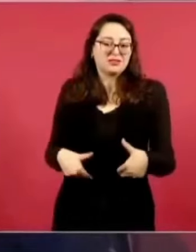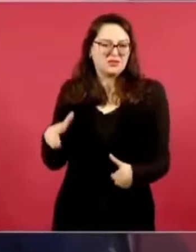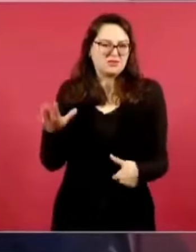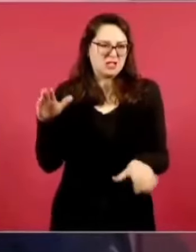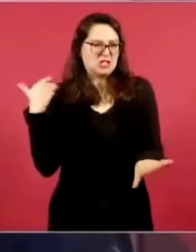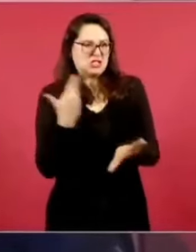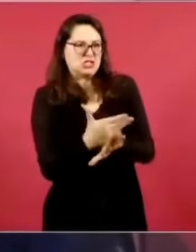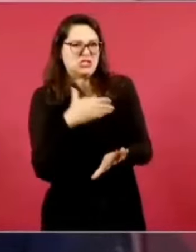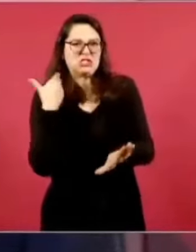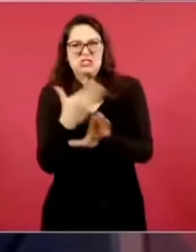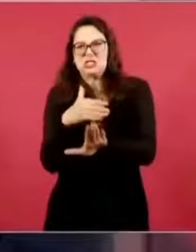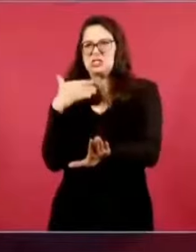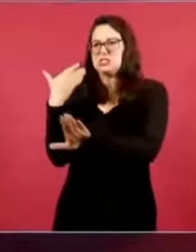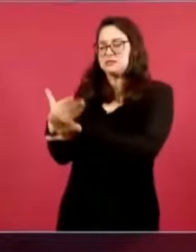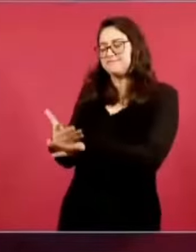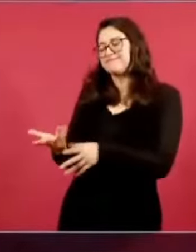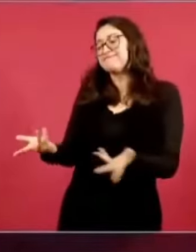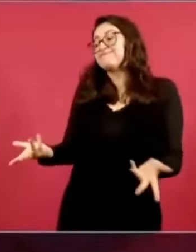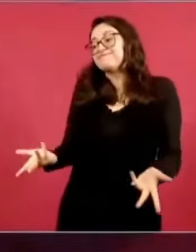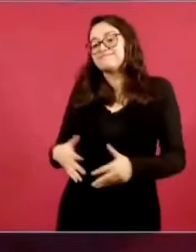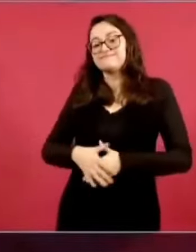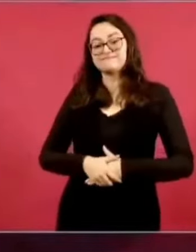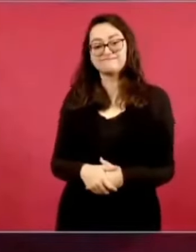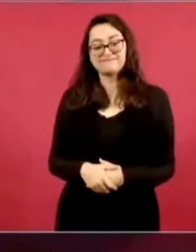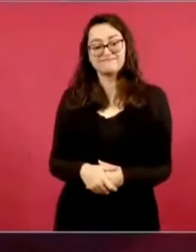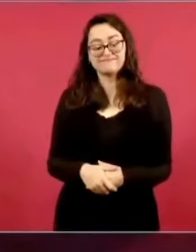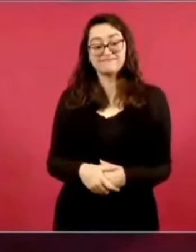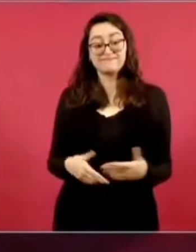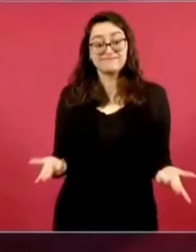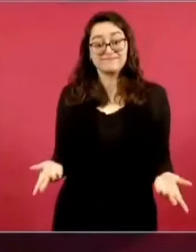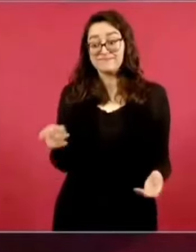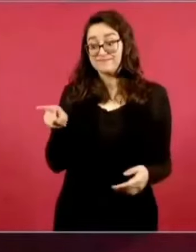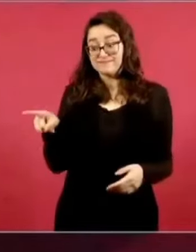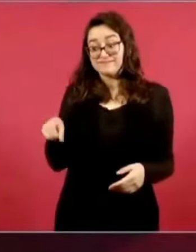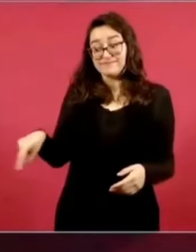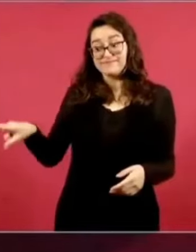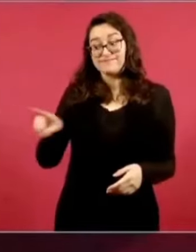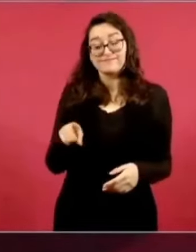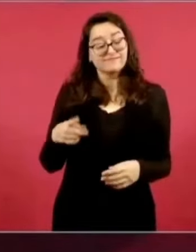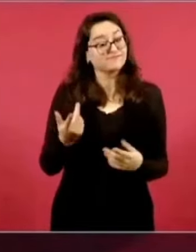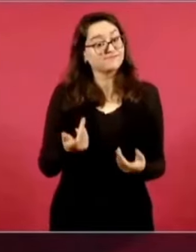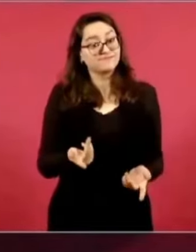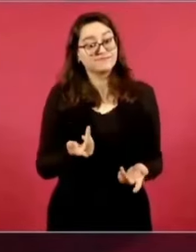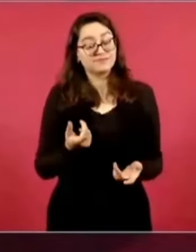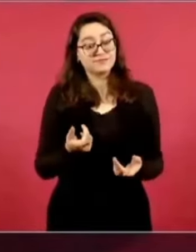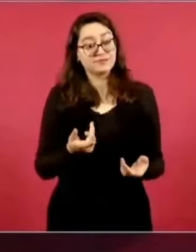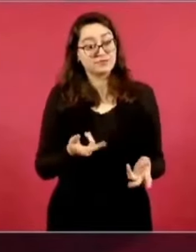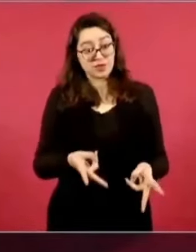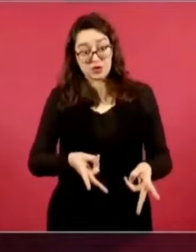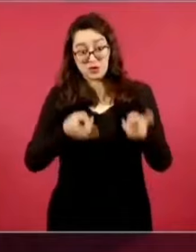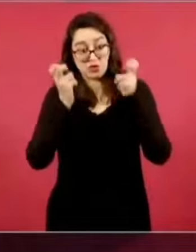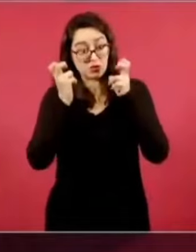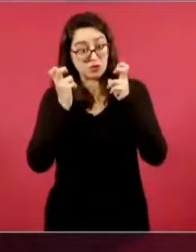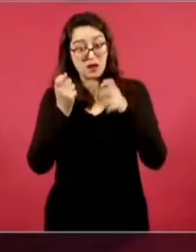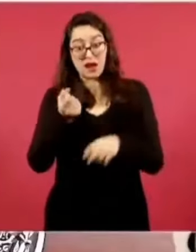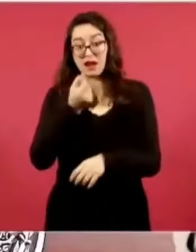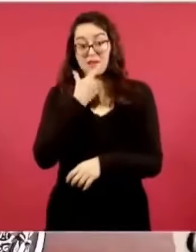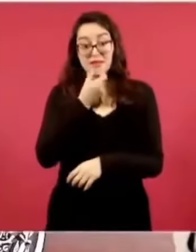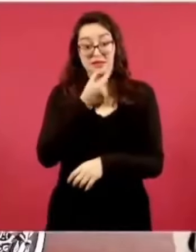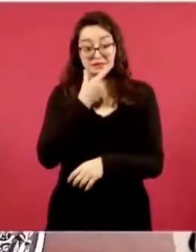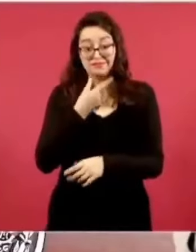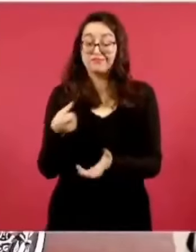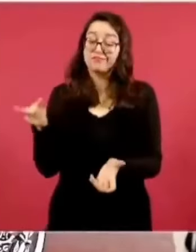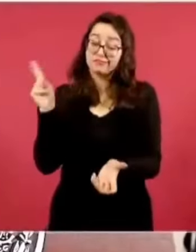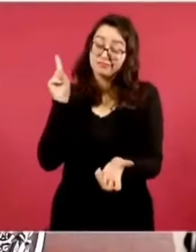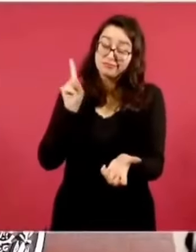porque se robaban hasta el dinero de las medicinas y estaban metidos los medios